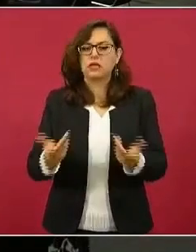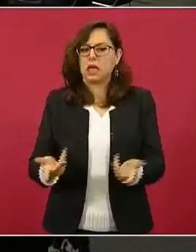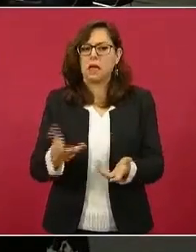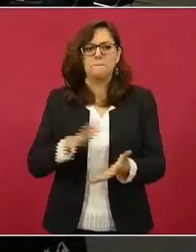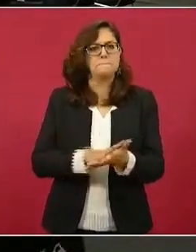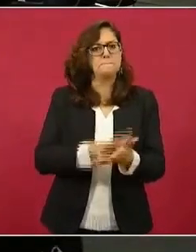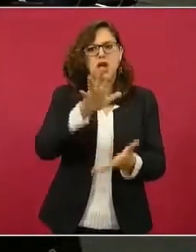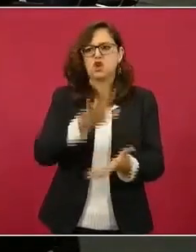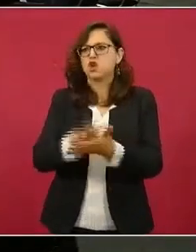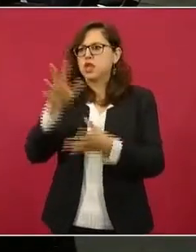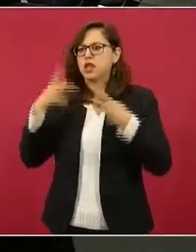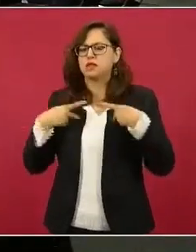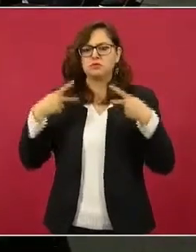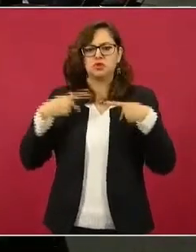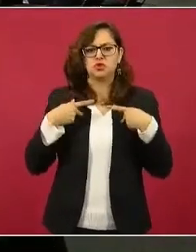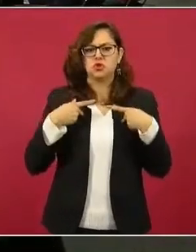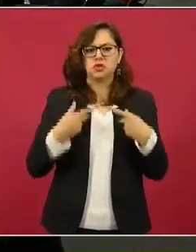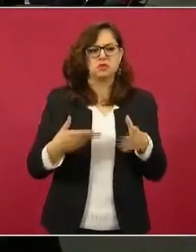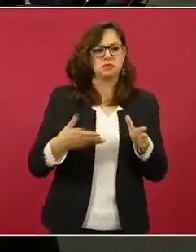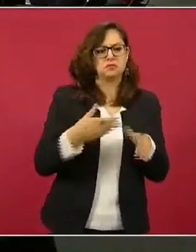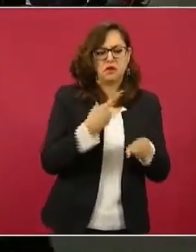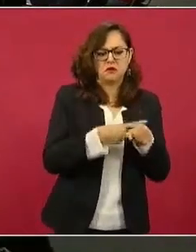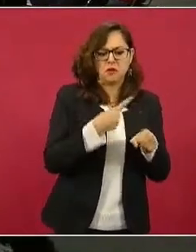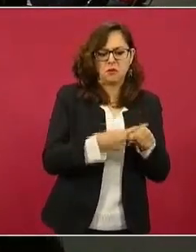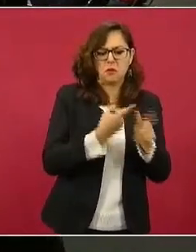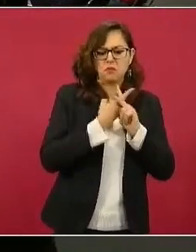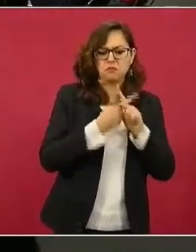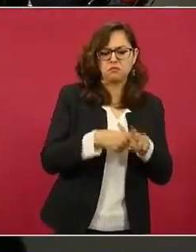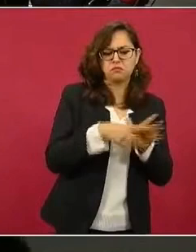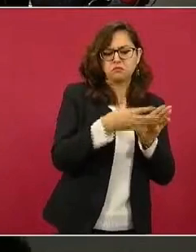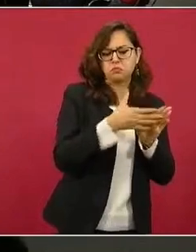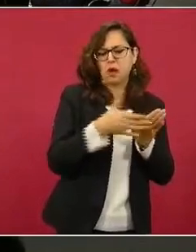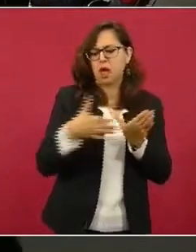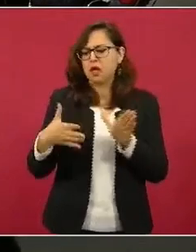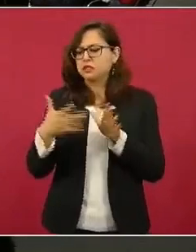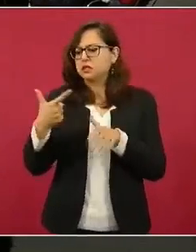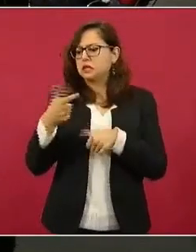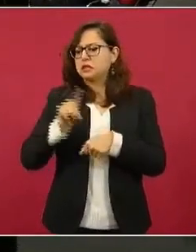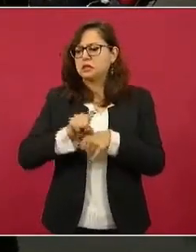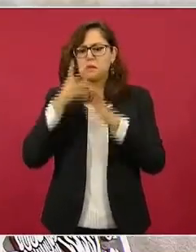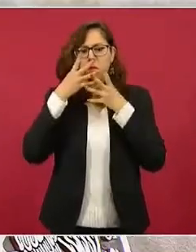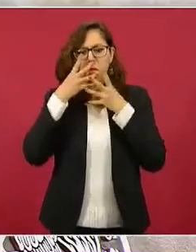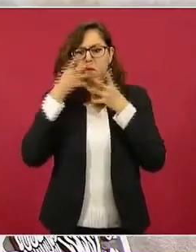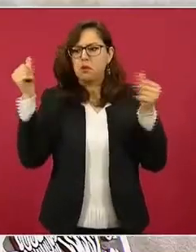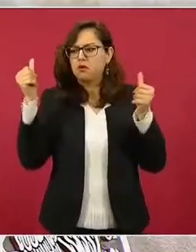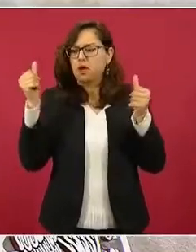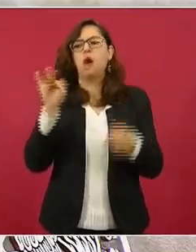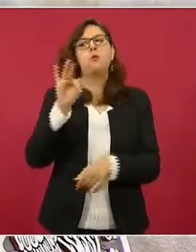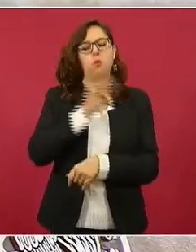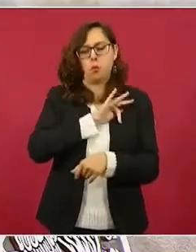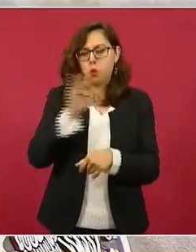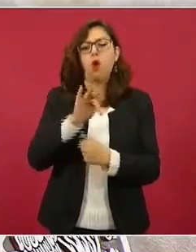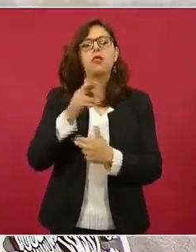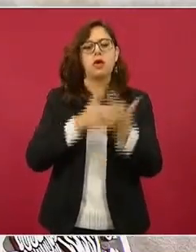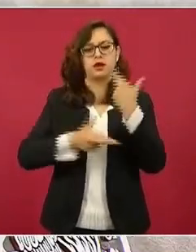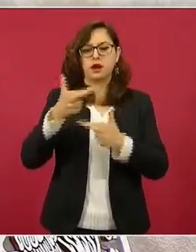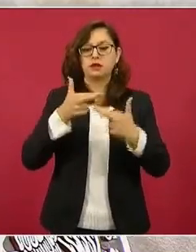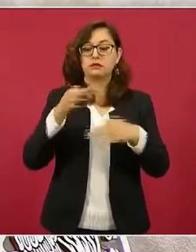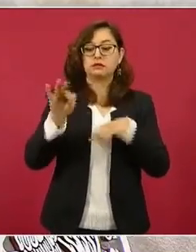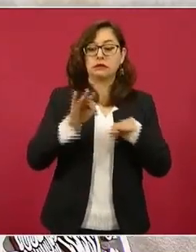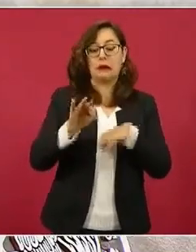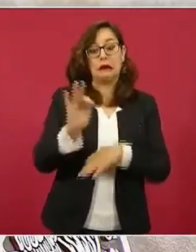puede restablecer sus labores, pero en caso de continuar con estos síntomas se requiere una